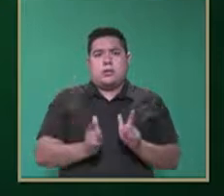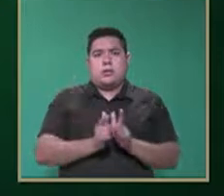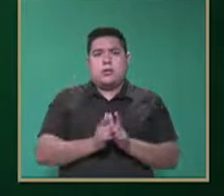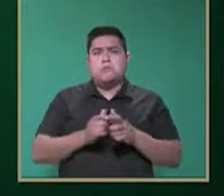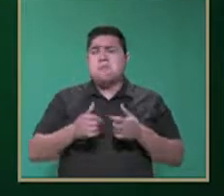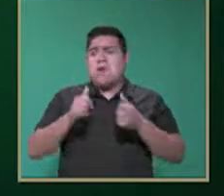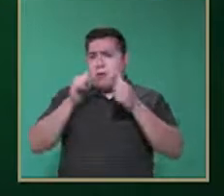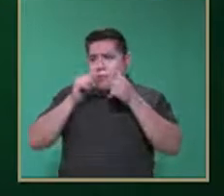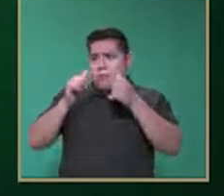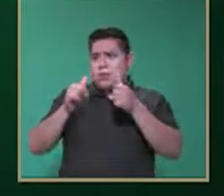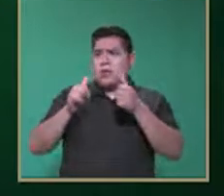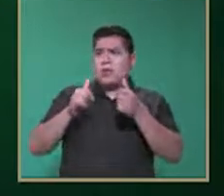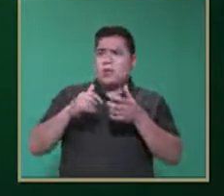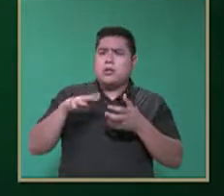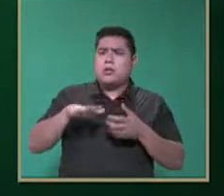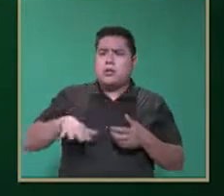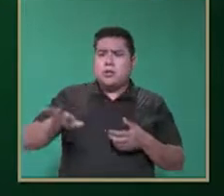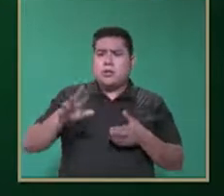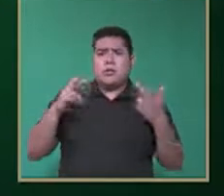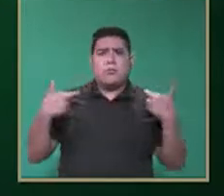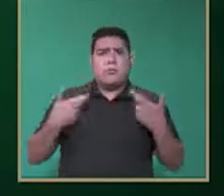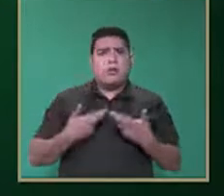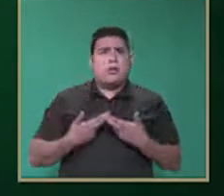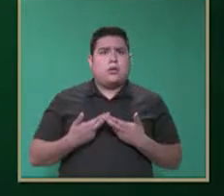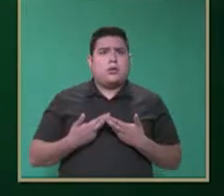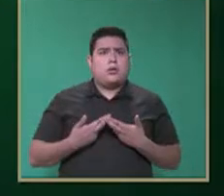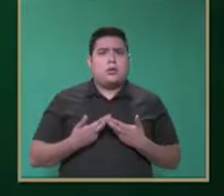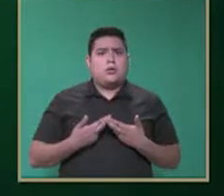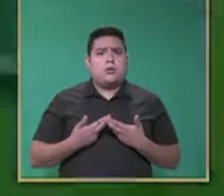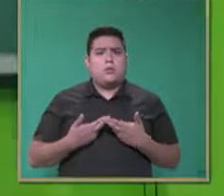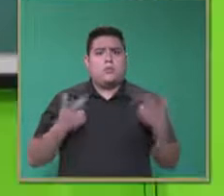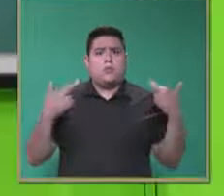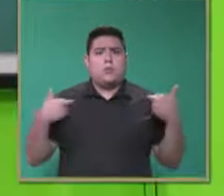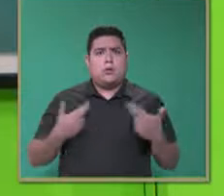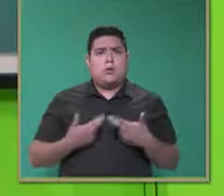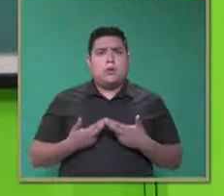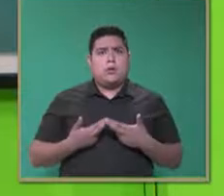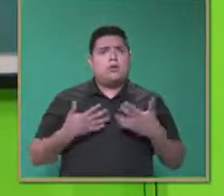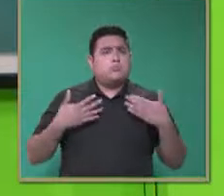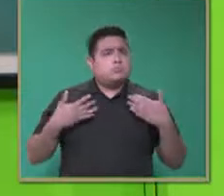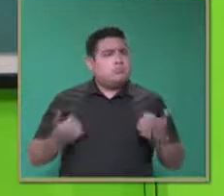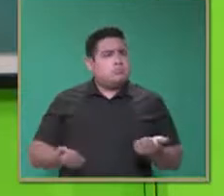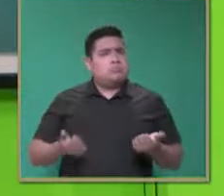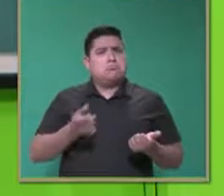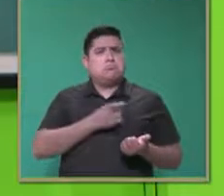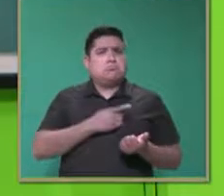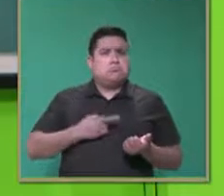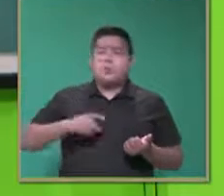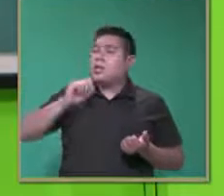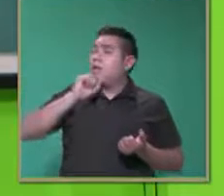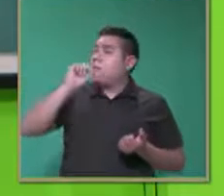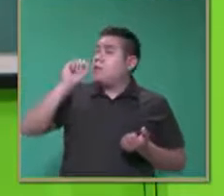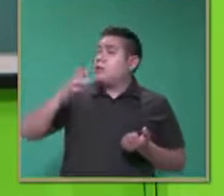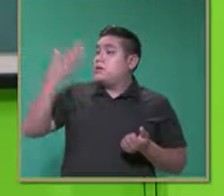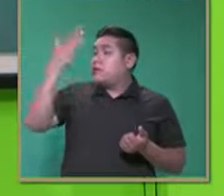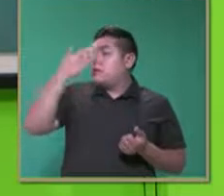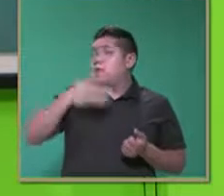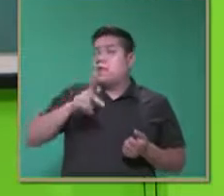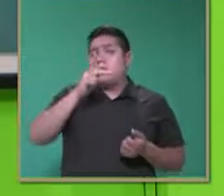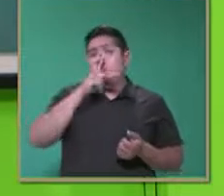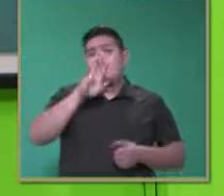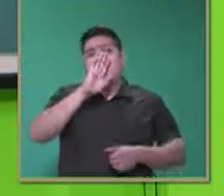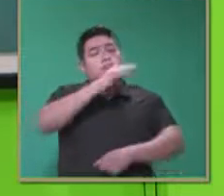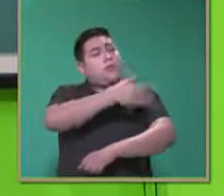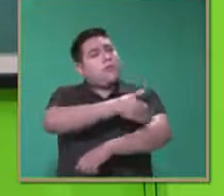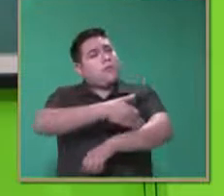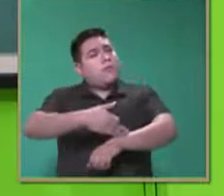al pendiente con los maestros, ellos van a, los docentes, ellos lo van a entender y van a saber que el padre de familia